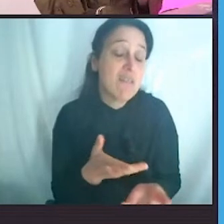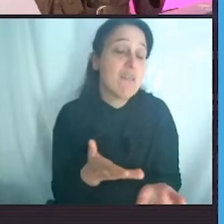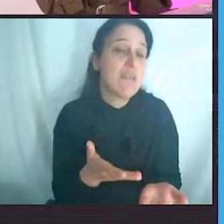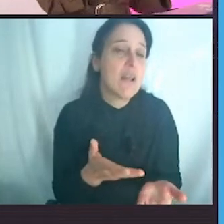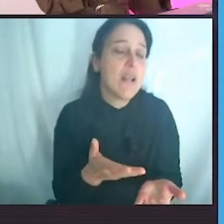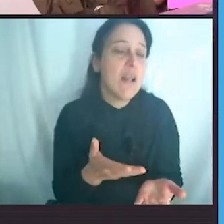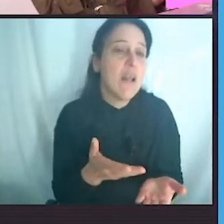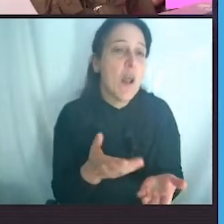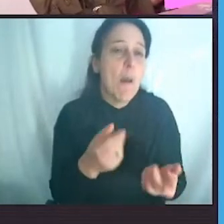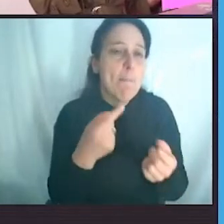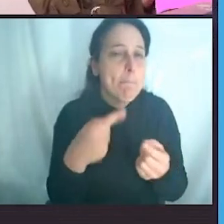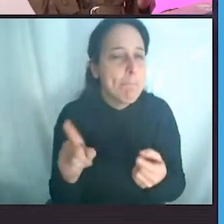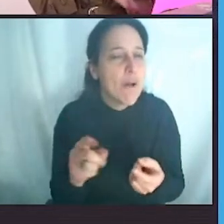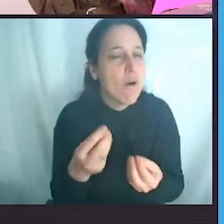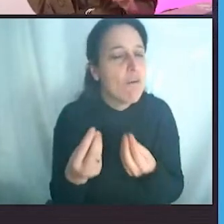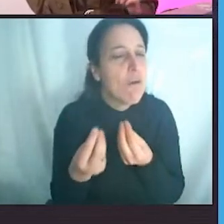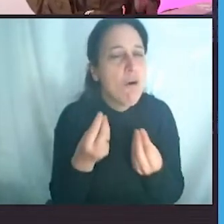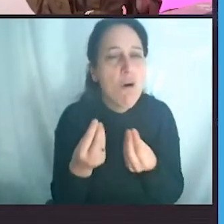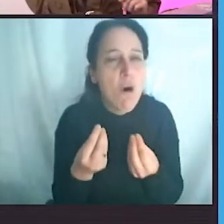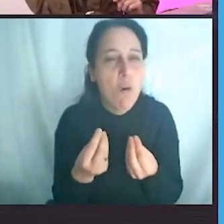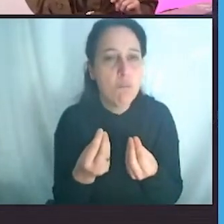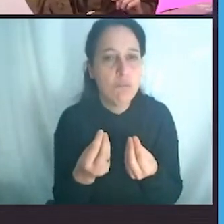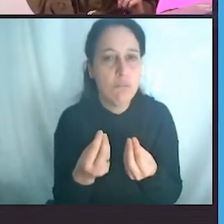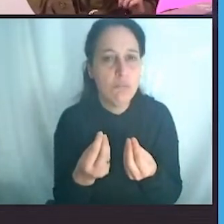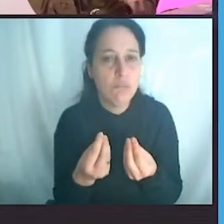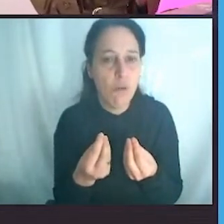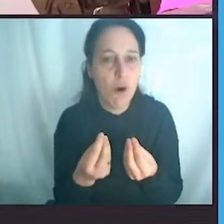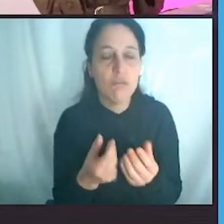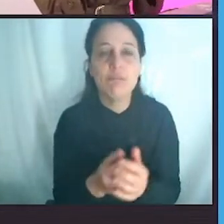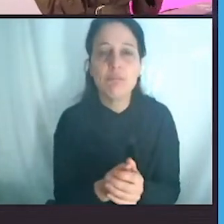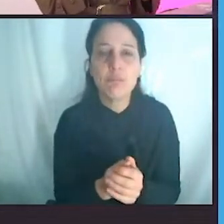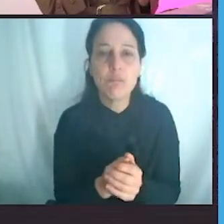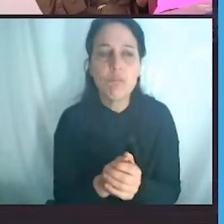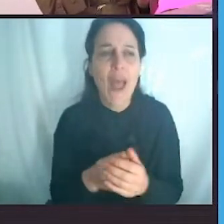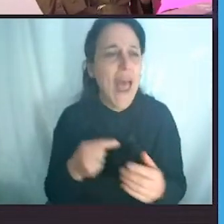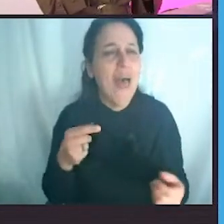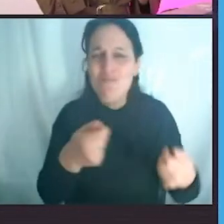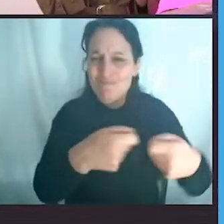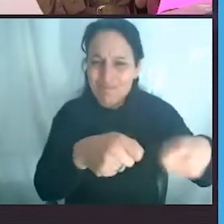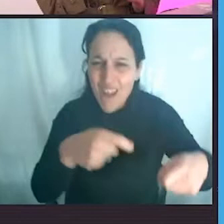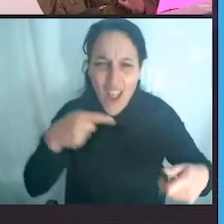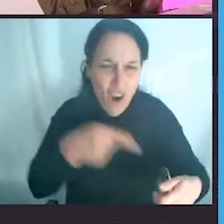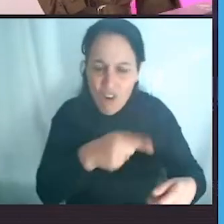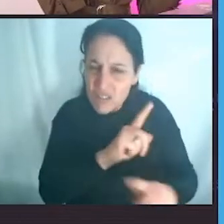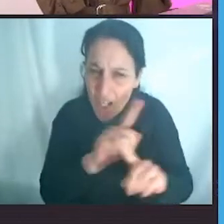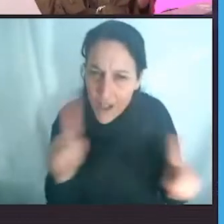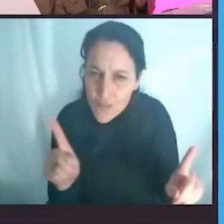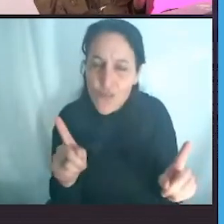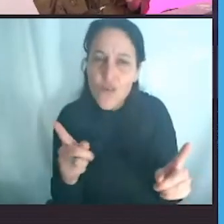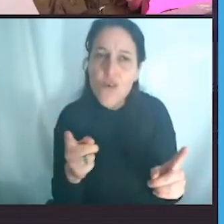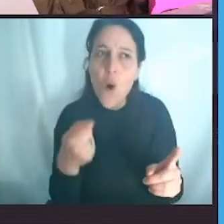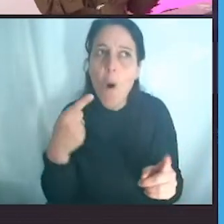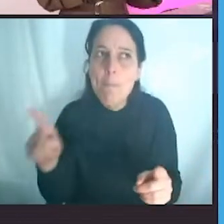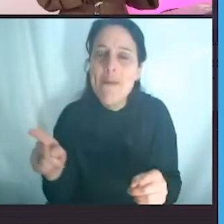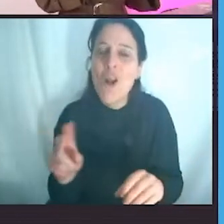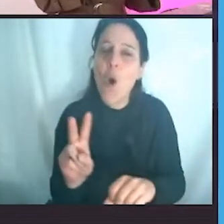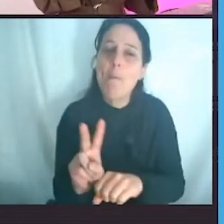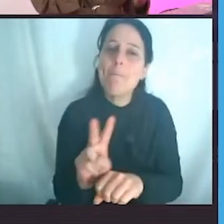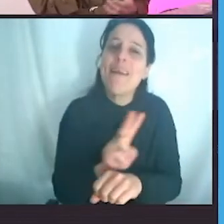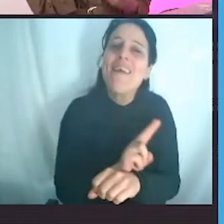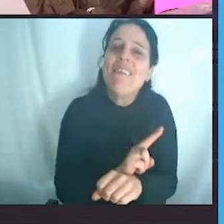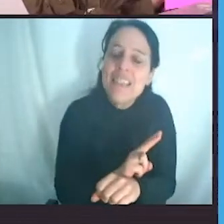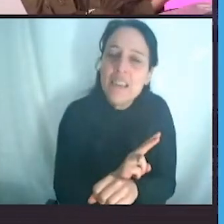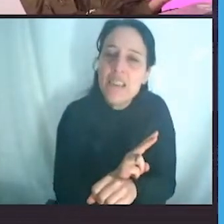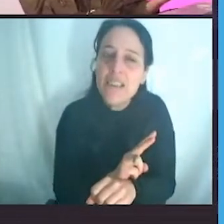Entonces no estamos en contra del plástico, si bien nos llamamos Amplastify, sino que nos dedicamos a ver cómo podemos prevenir el uso, el mal uso